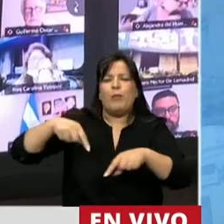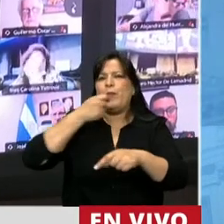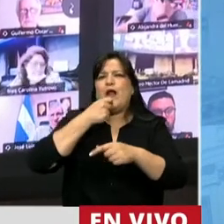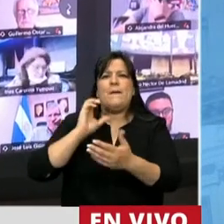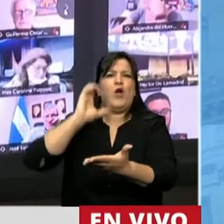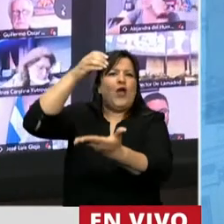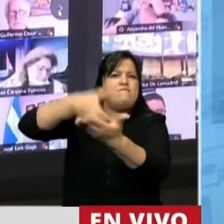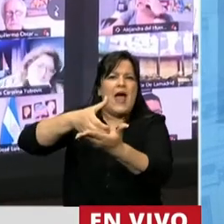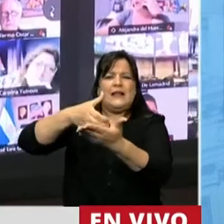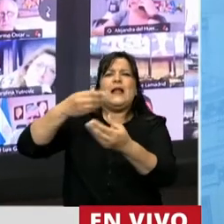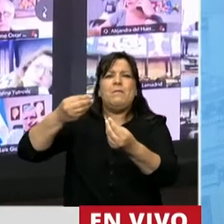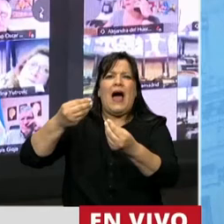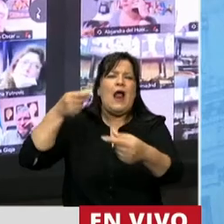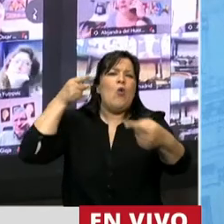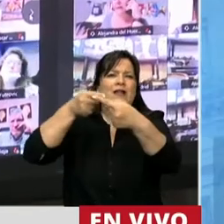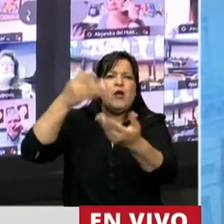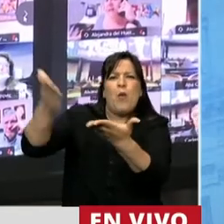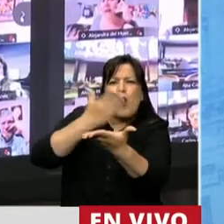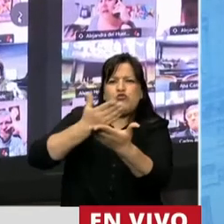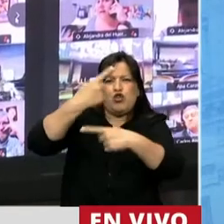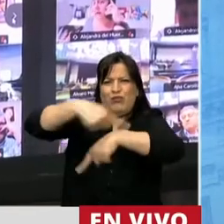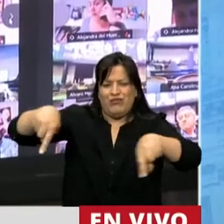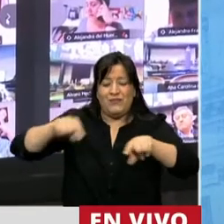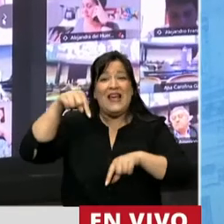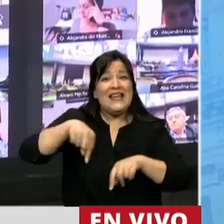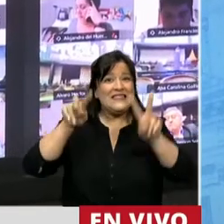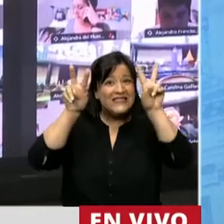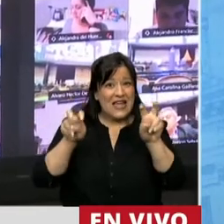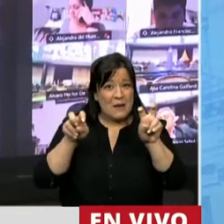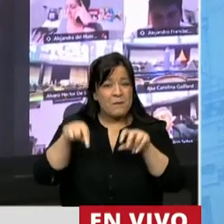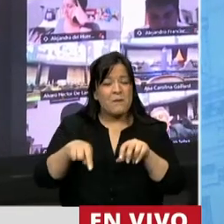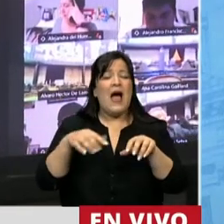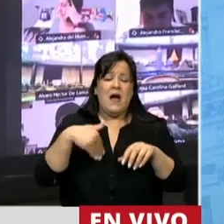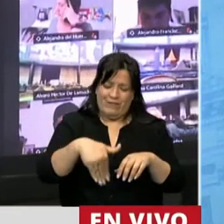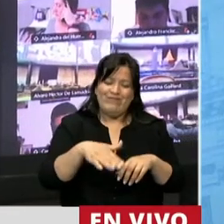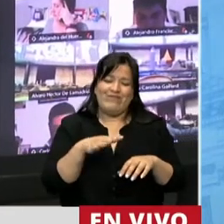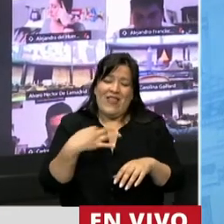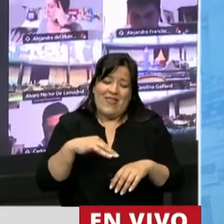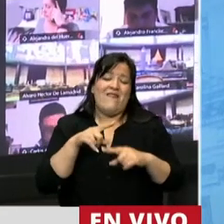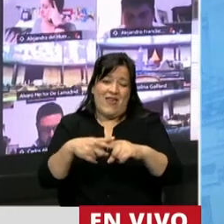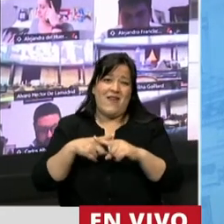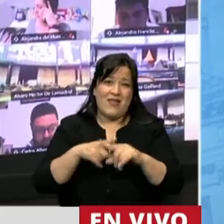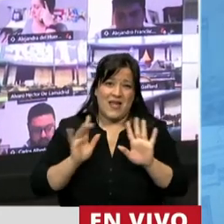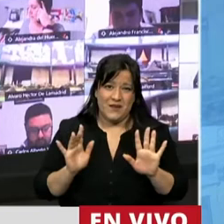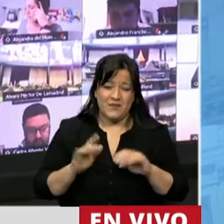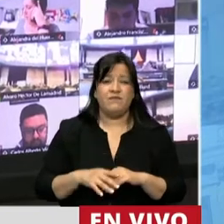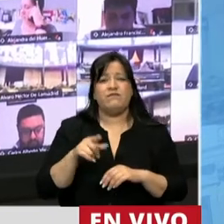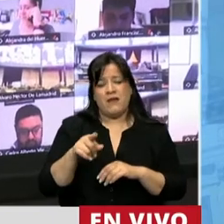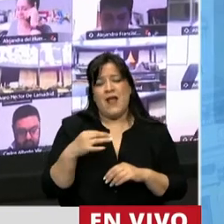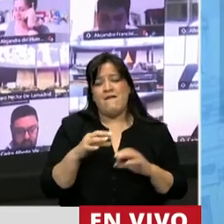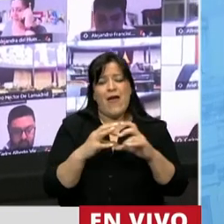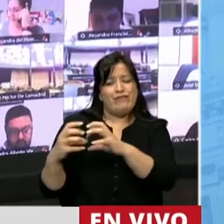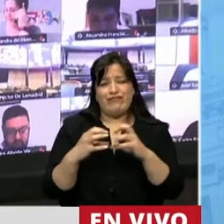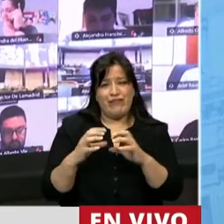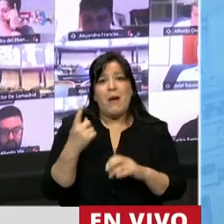una de esas actividades productivas. Es decir, es un tema a debatir, es un tema a discutir,